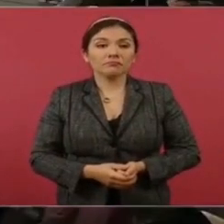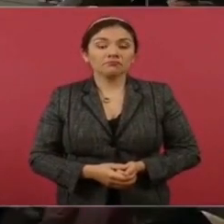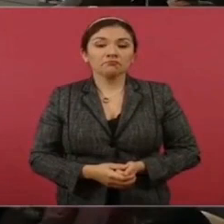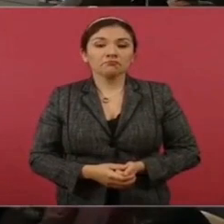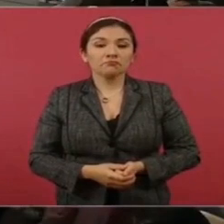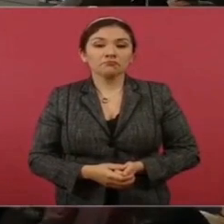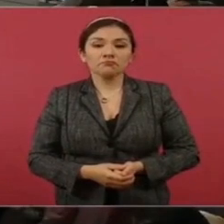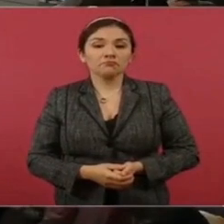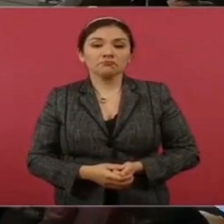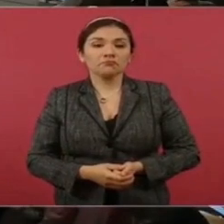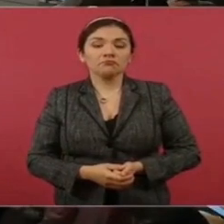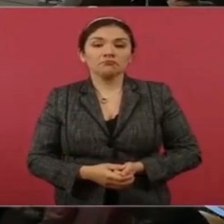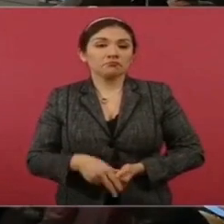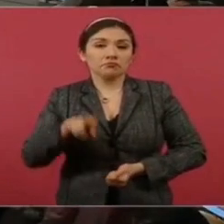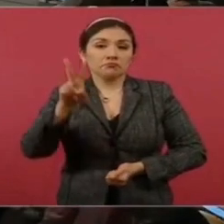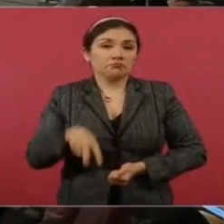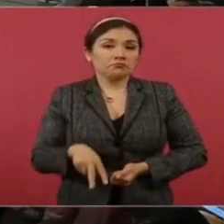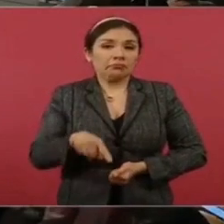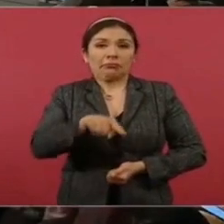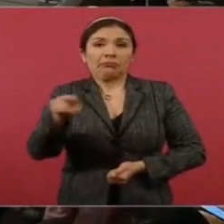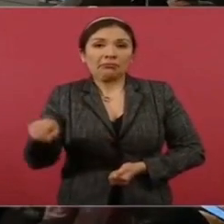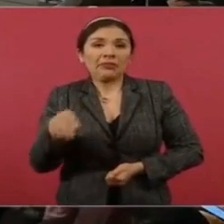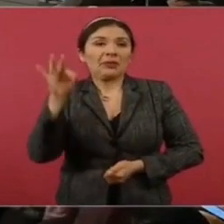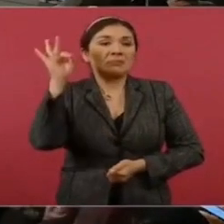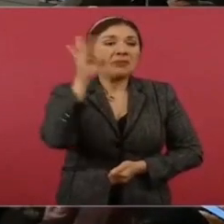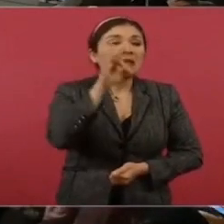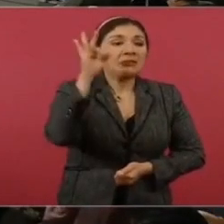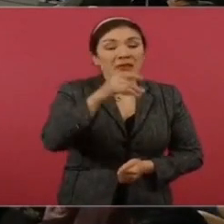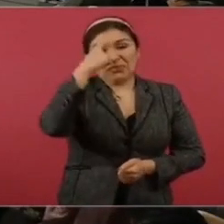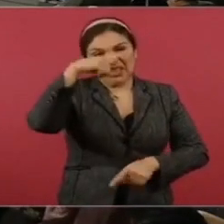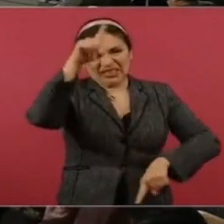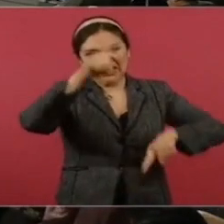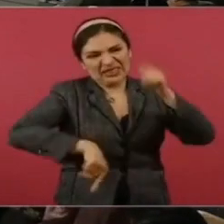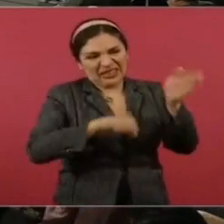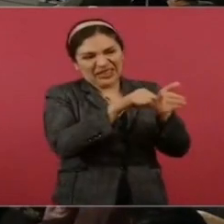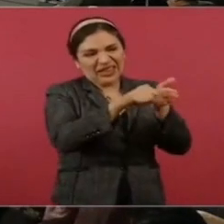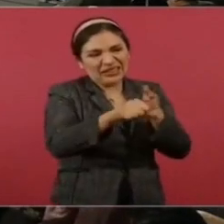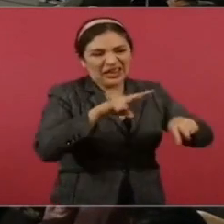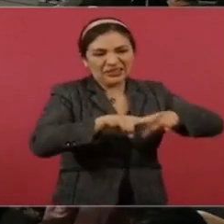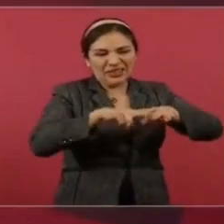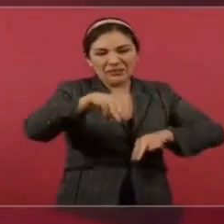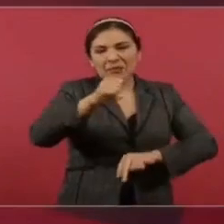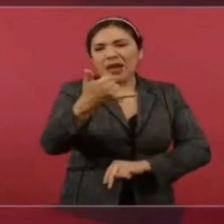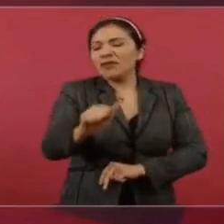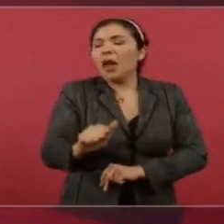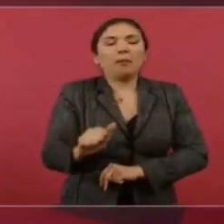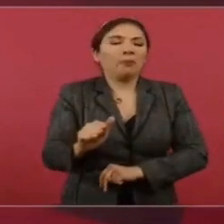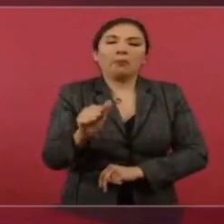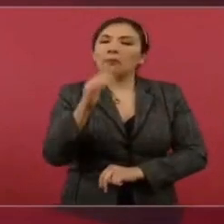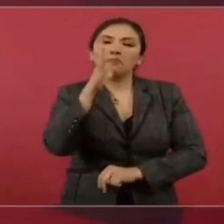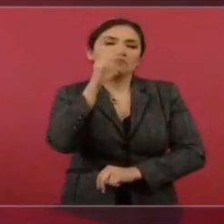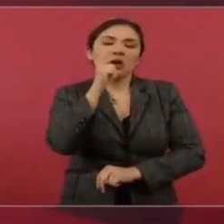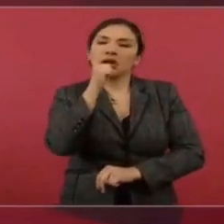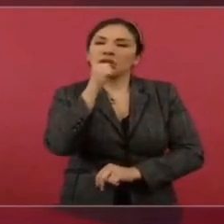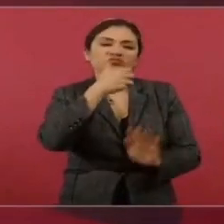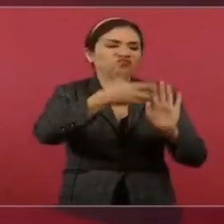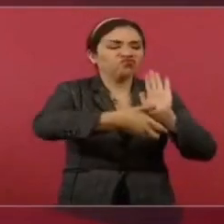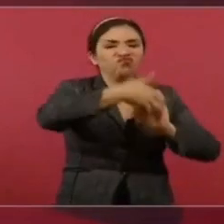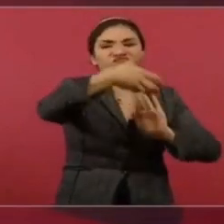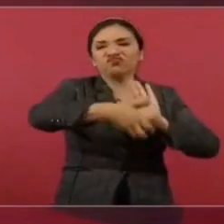va a poder cancelar las obras,